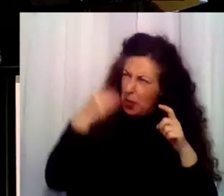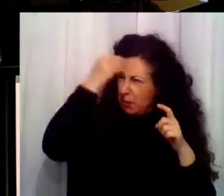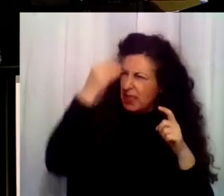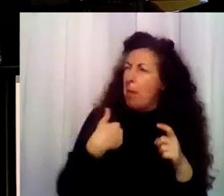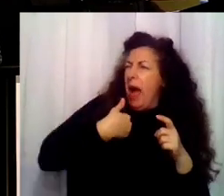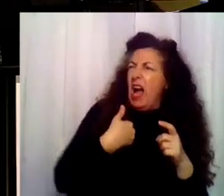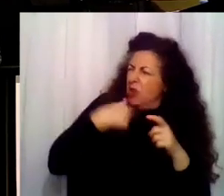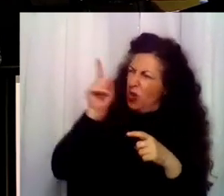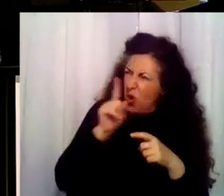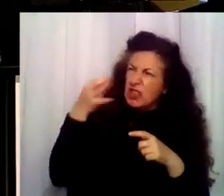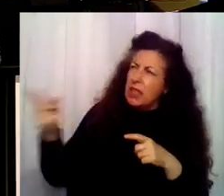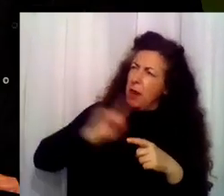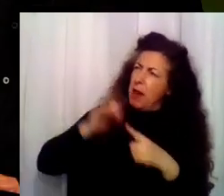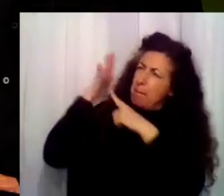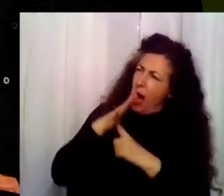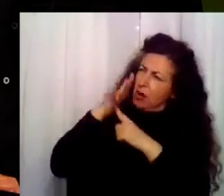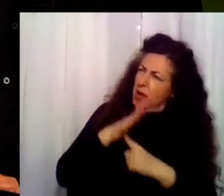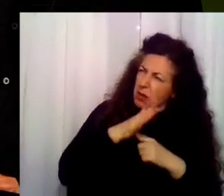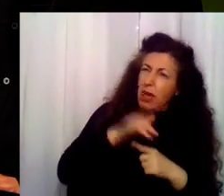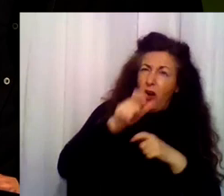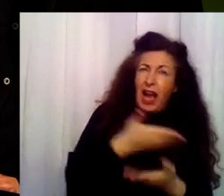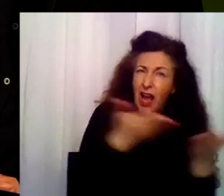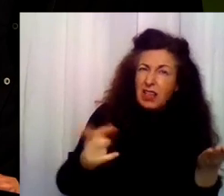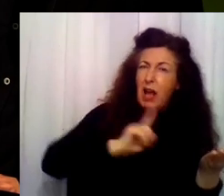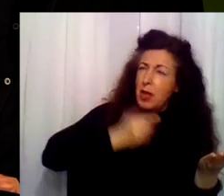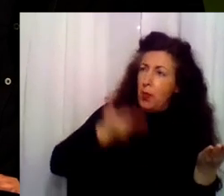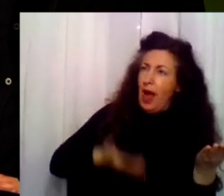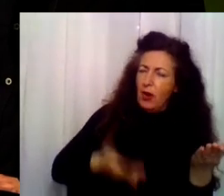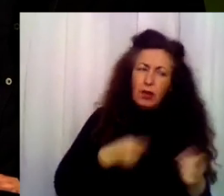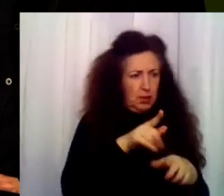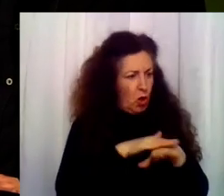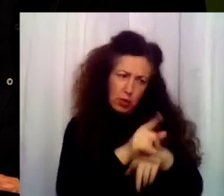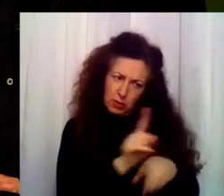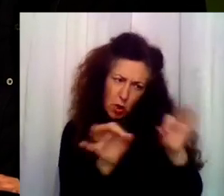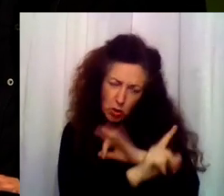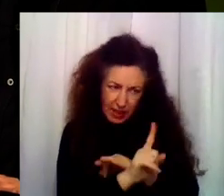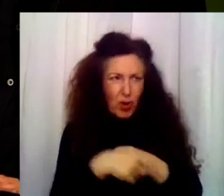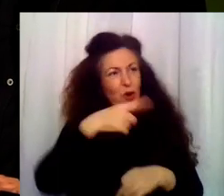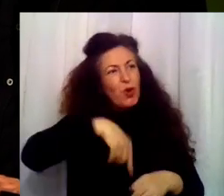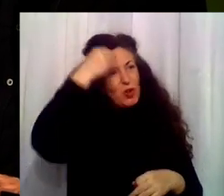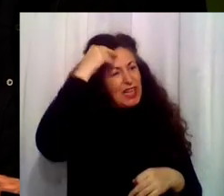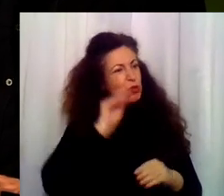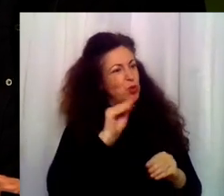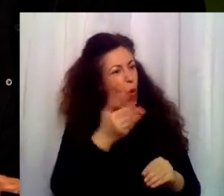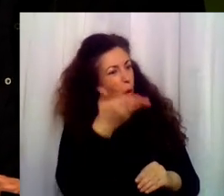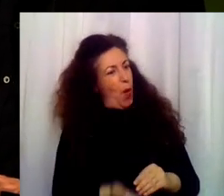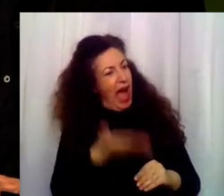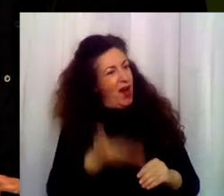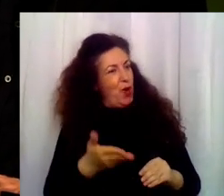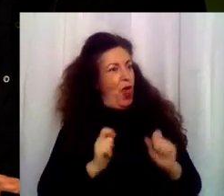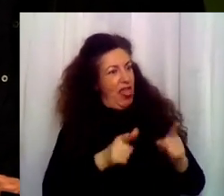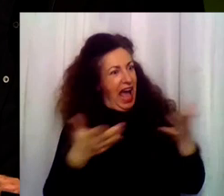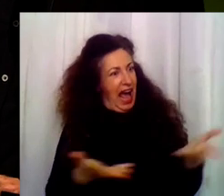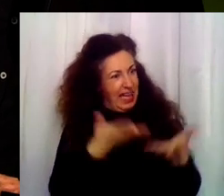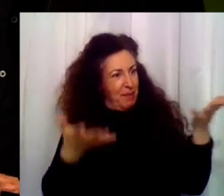todo el tiempo? La gente me valora. Oye, no te equivoques, cariño. Todo esto ha sido porque creíamos en tus valores. ¿Qué hacéis aquí todo el